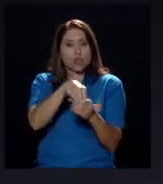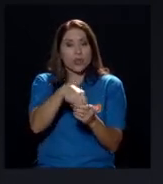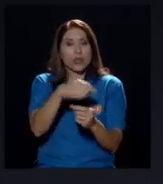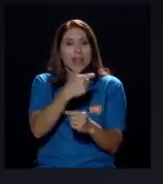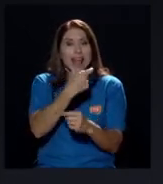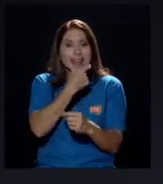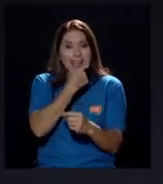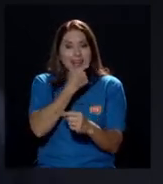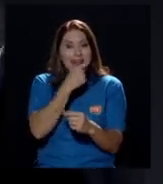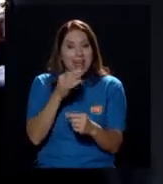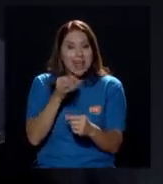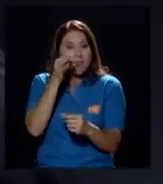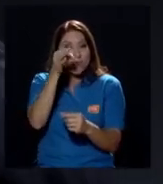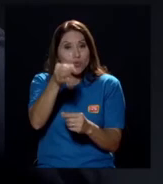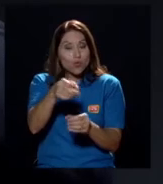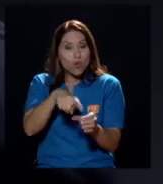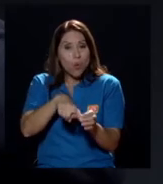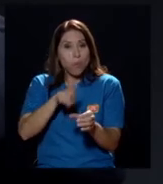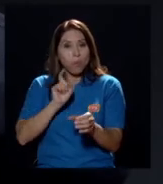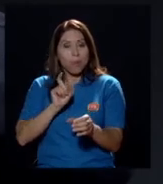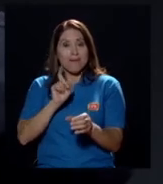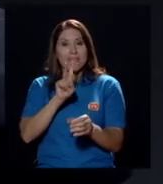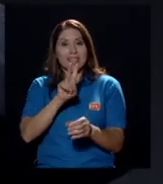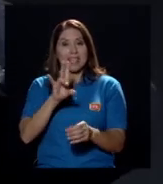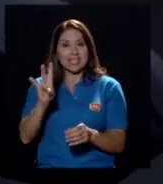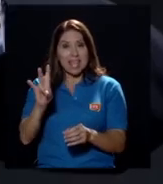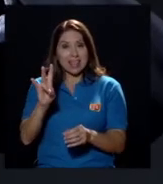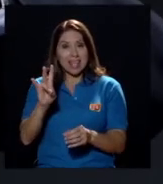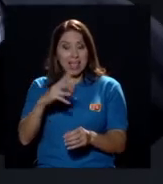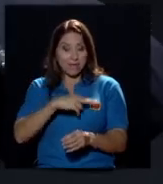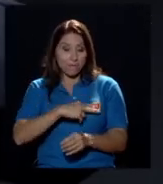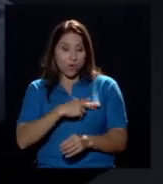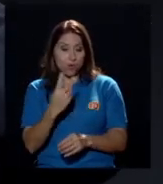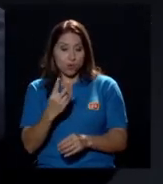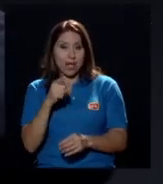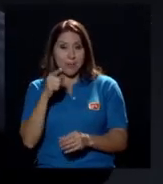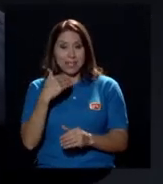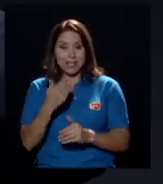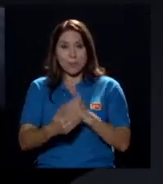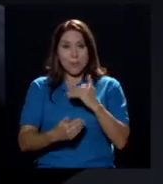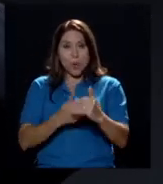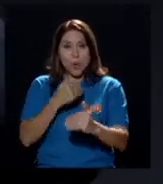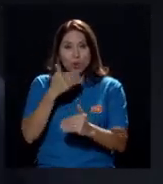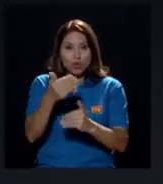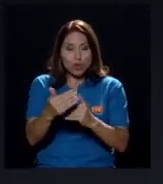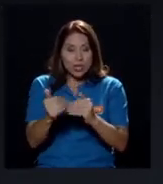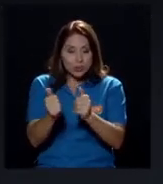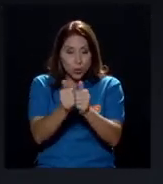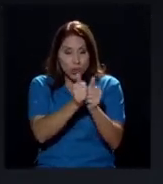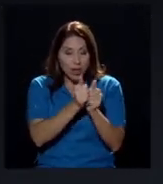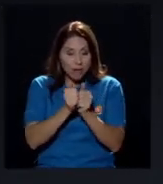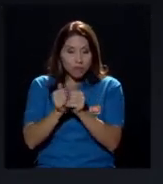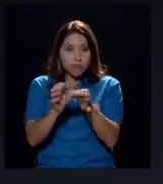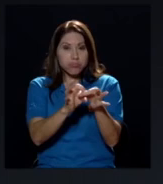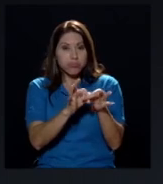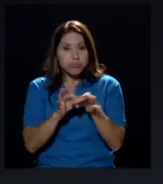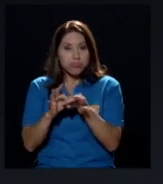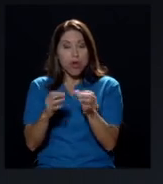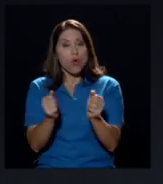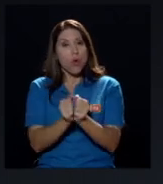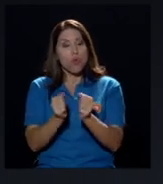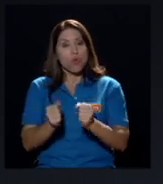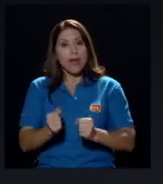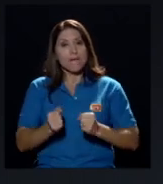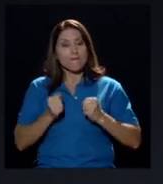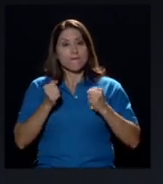voluntariamente dentro de ese proceso de integración dentro de esa Unión Europea con una fuerza